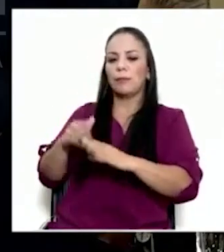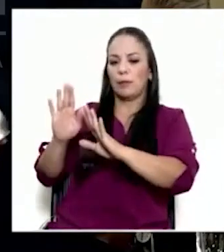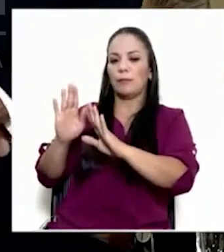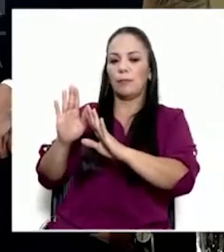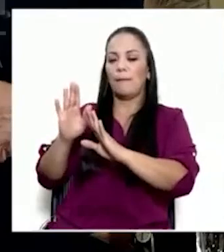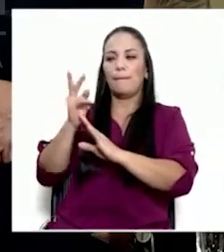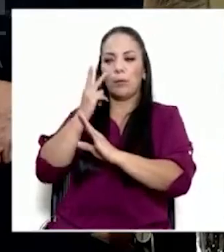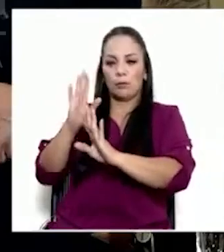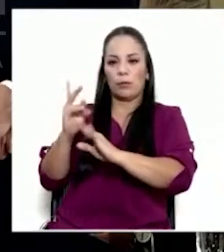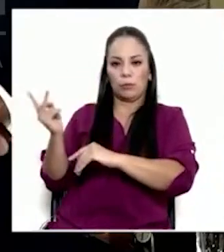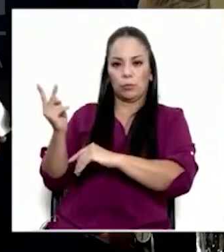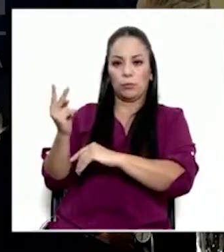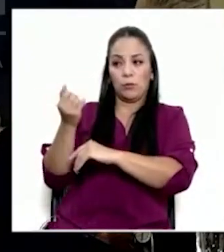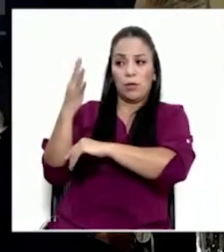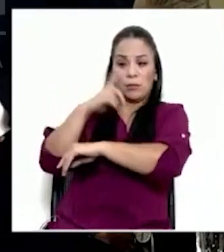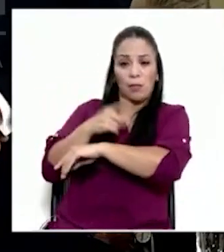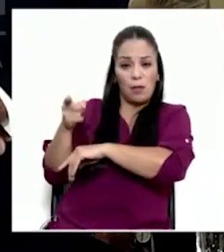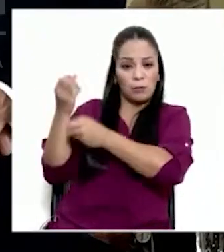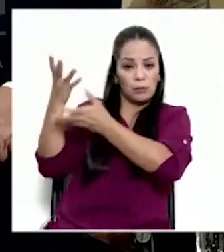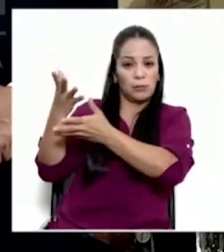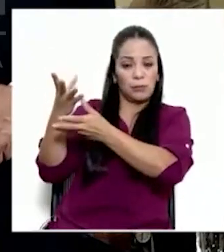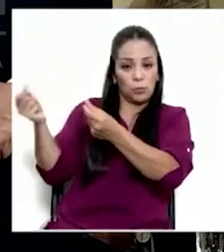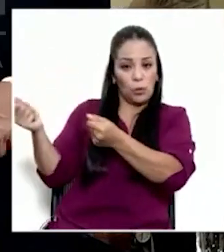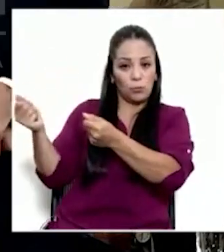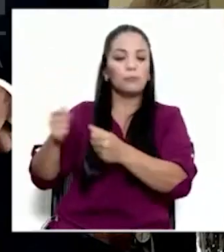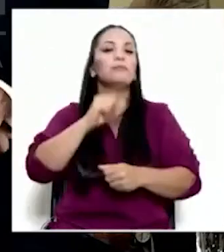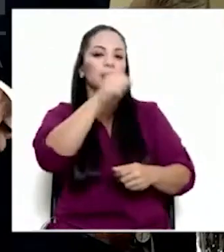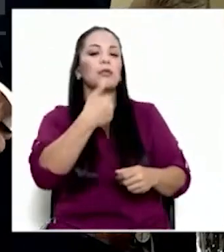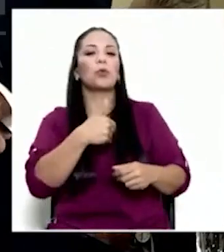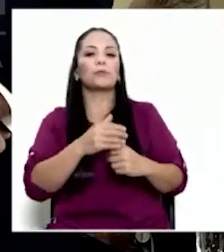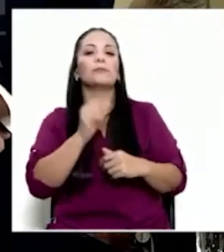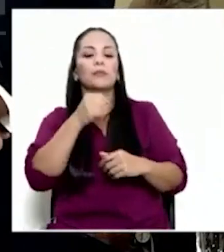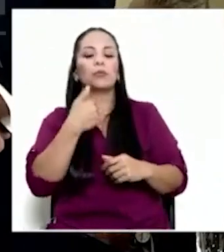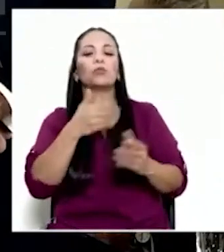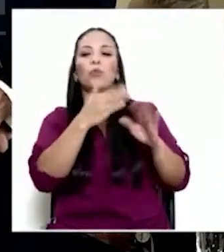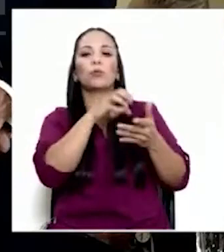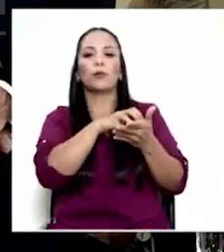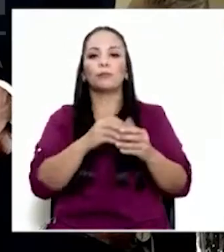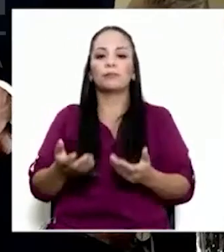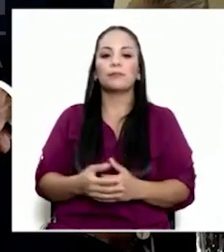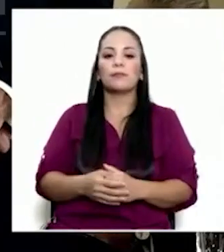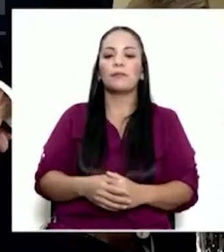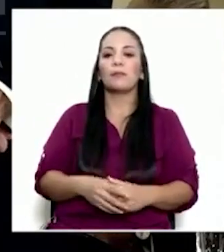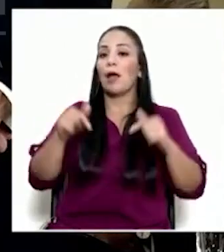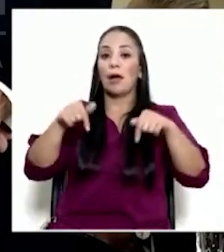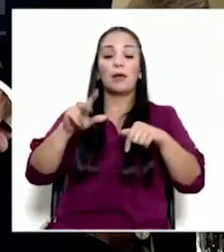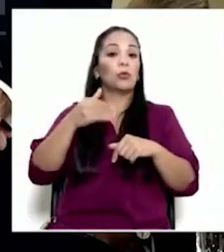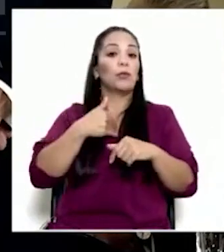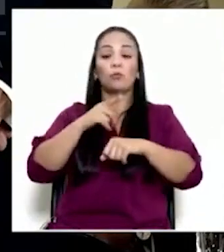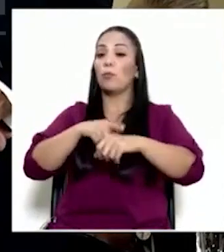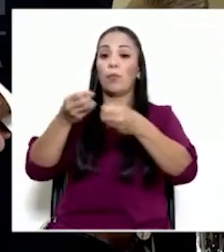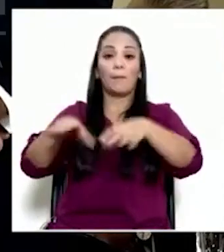y ministro, ¿en 15 días podemos anunciar el arreglo? Sí, sin duda alguna. Aquí no tenemos tiempo que perder,